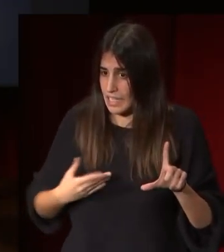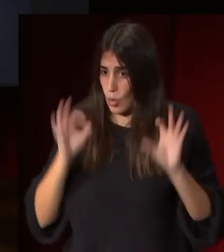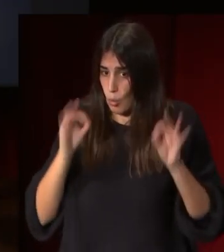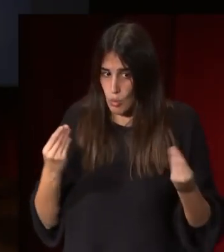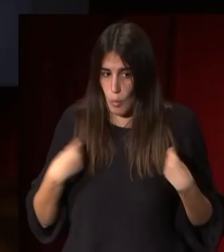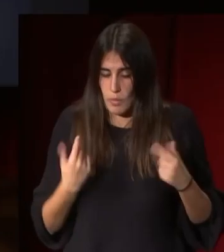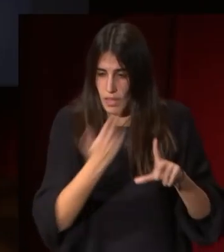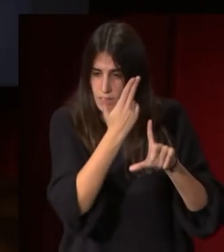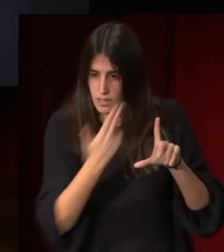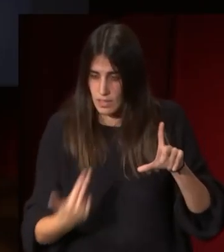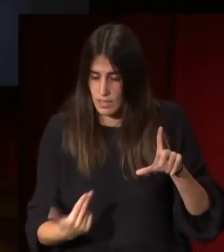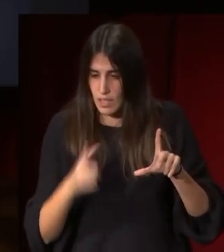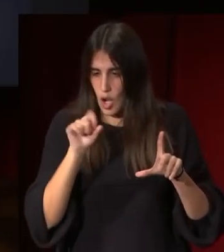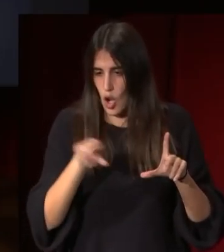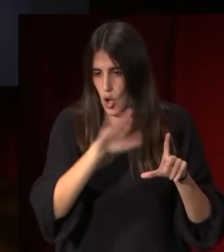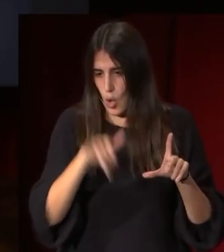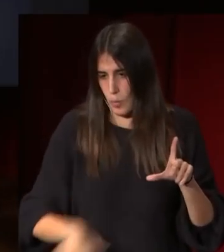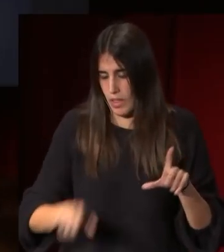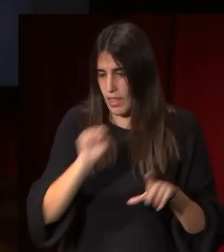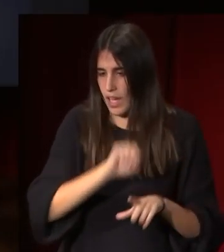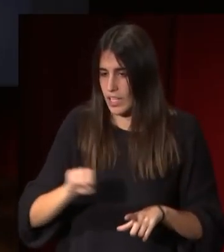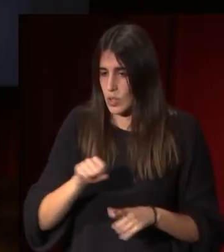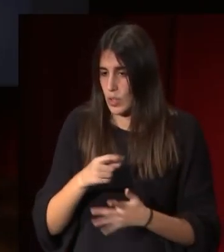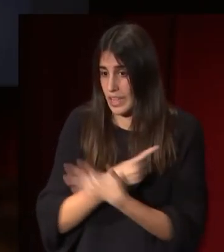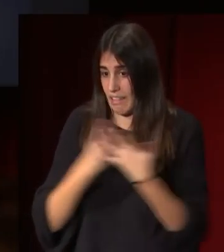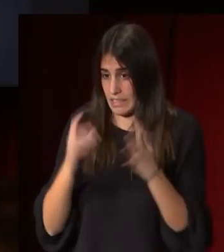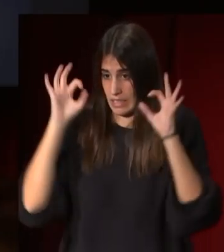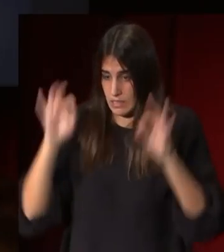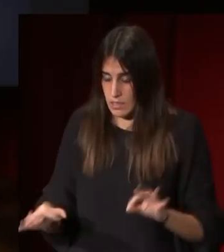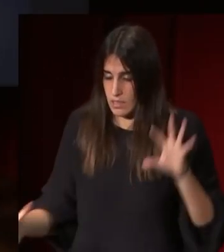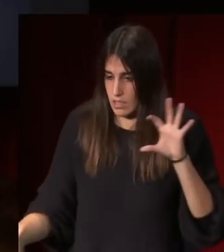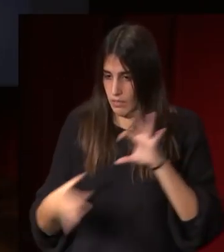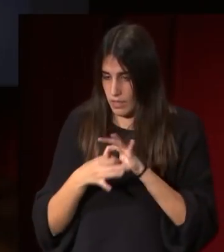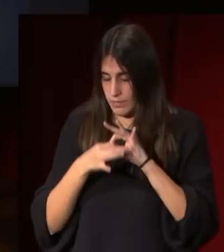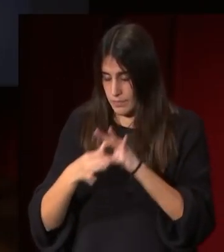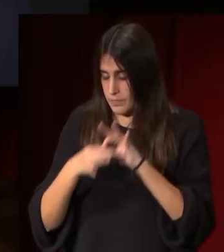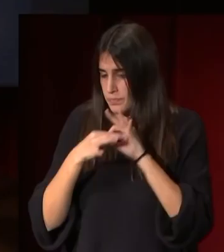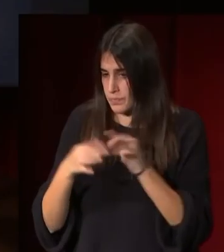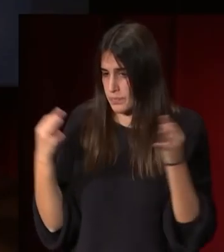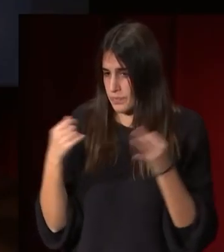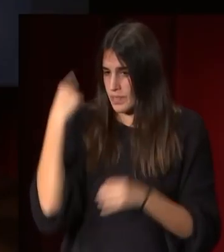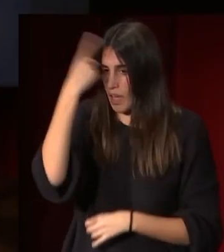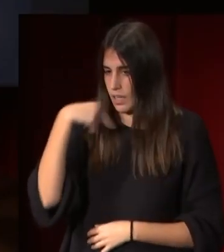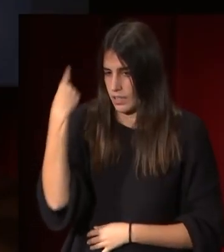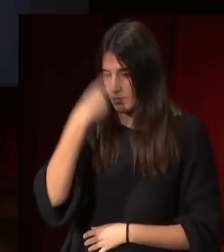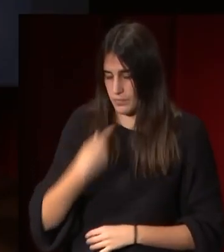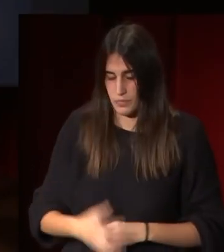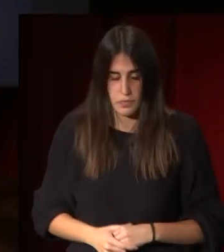y que había hecho Vicente López en 1816 sobre todo en lo que respecta al al rostro